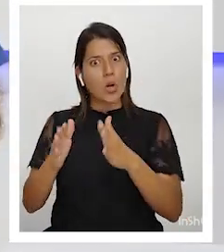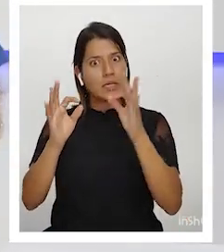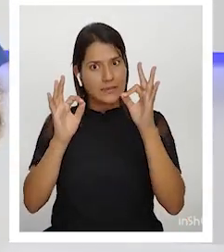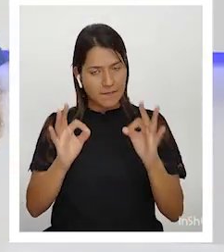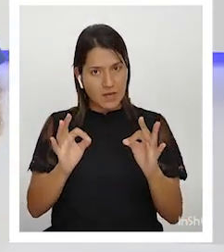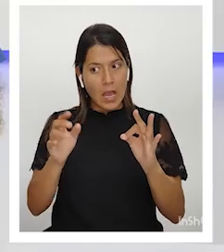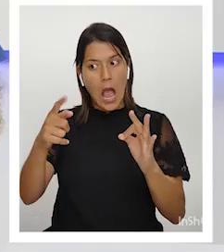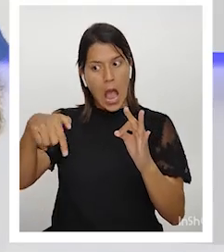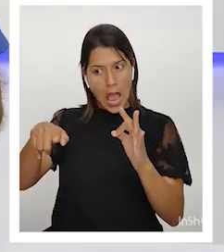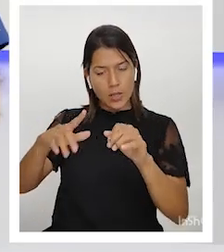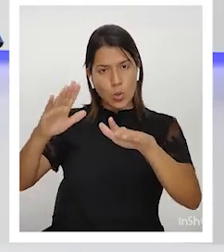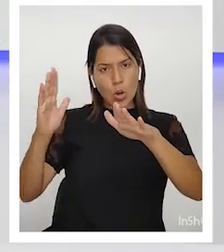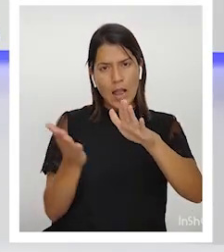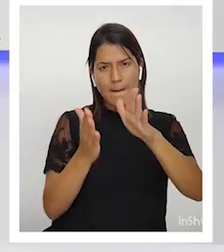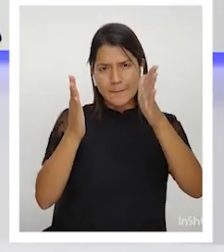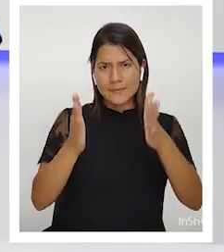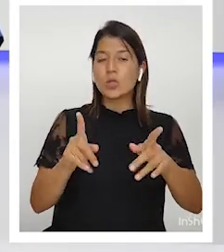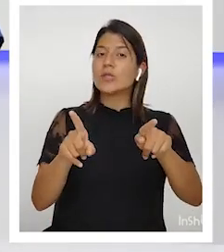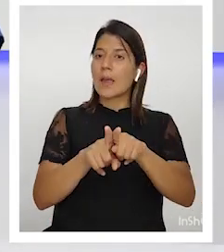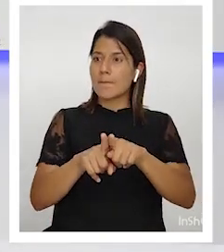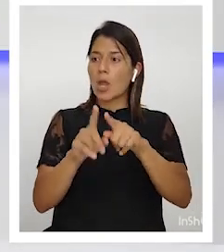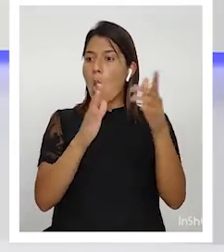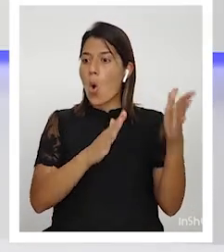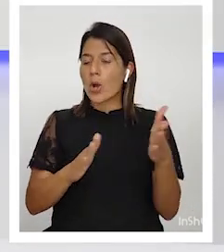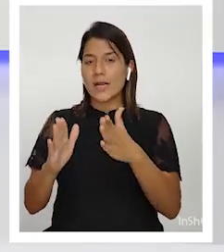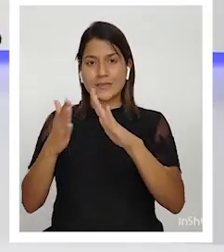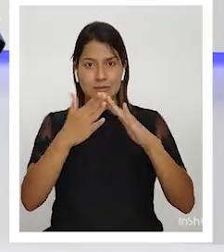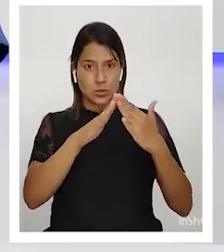las comunidades. Este,